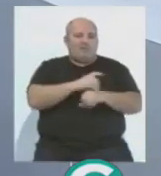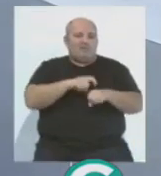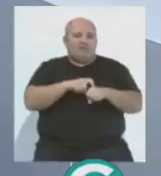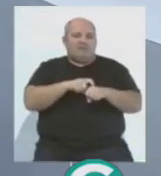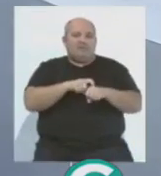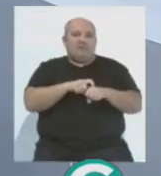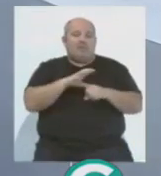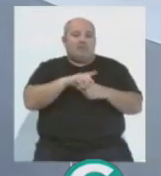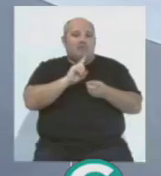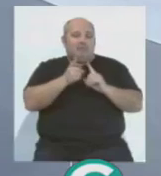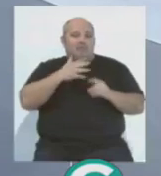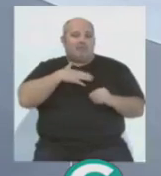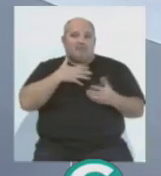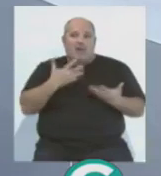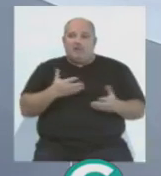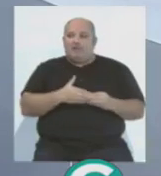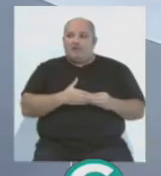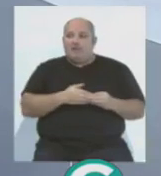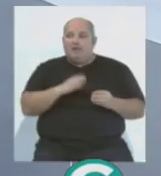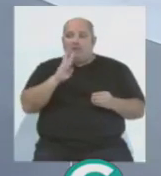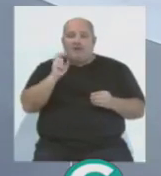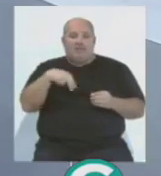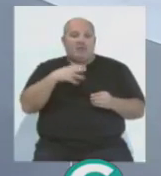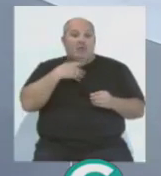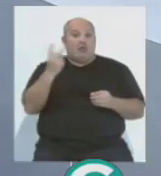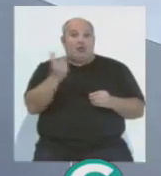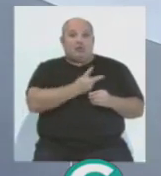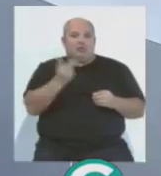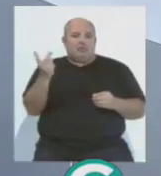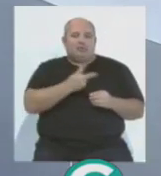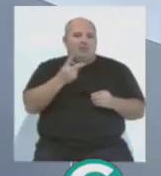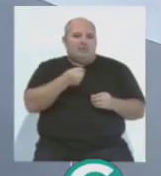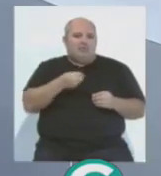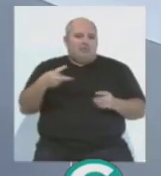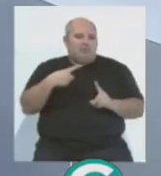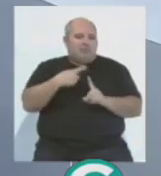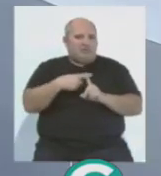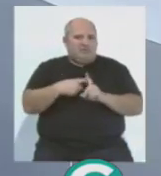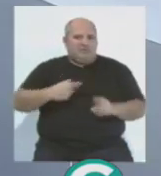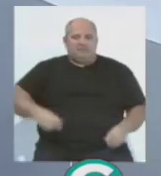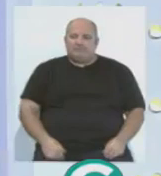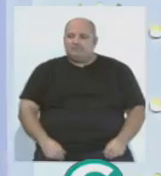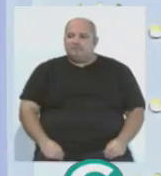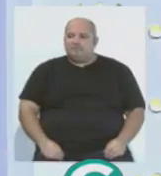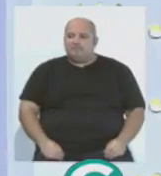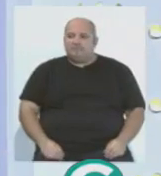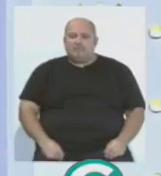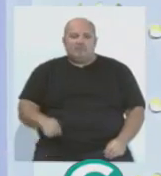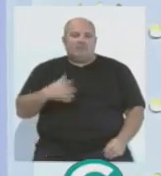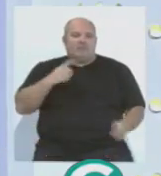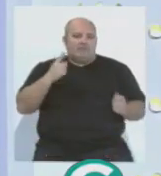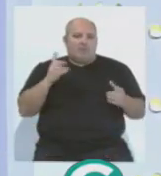tenía Mere por la de Juanma Pavón y los dos están dando excelentes resultados. También me uno a esas